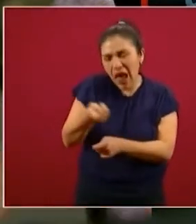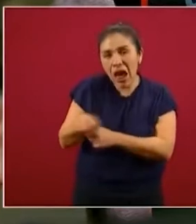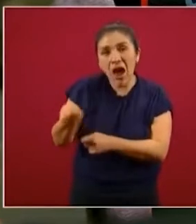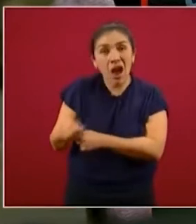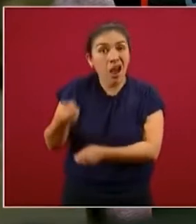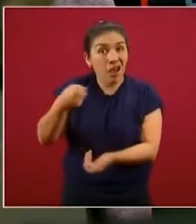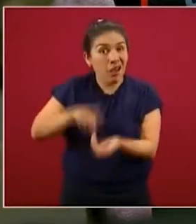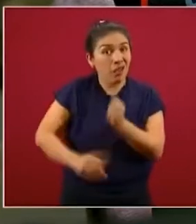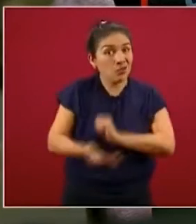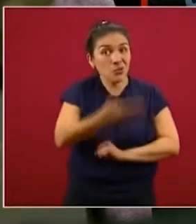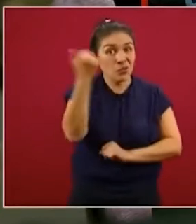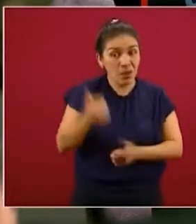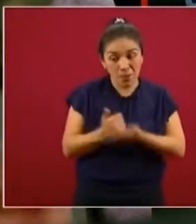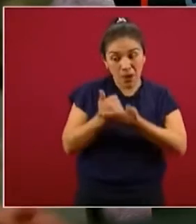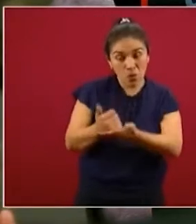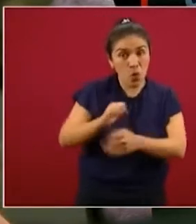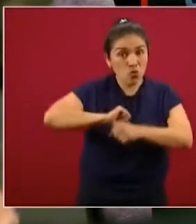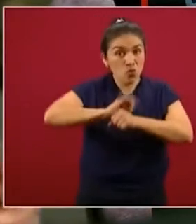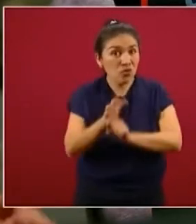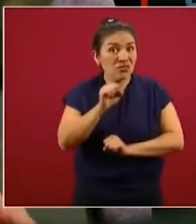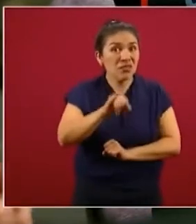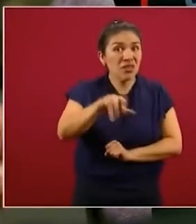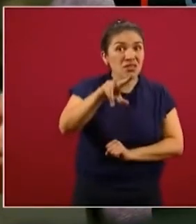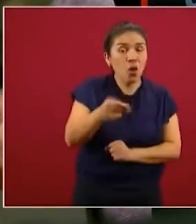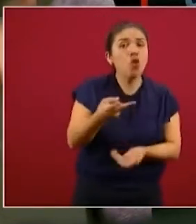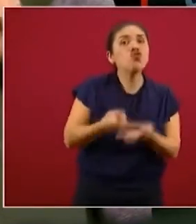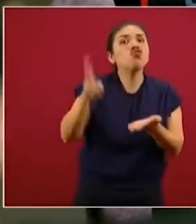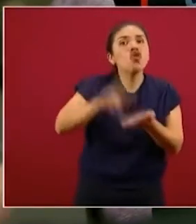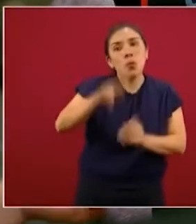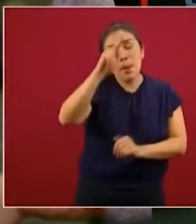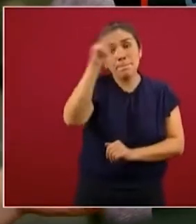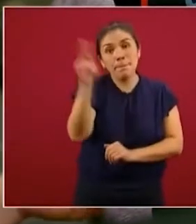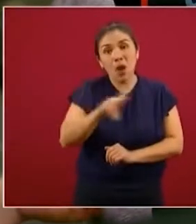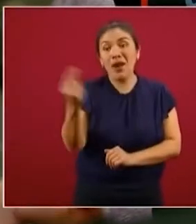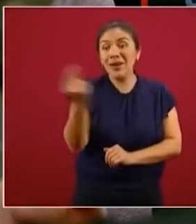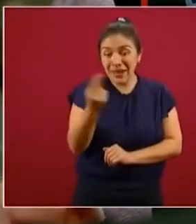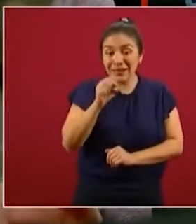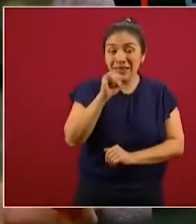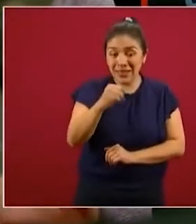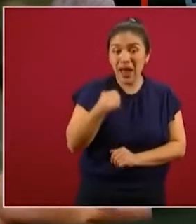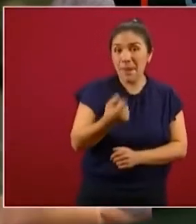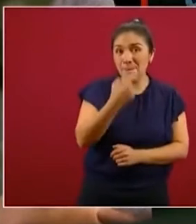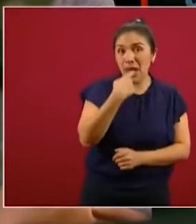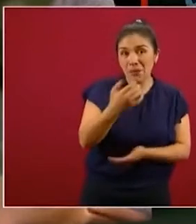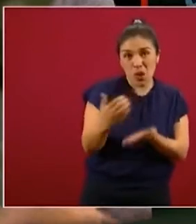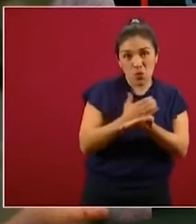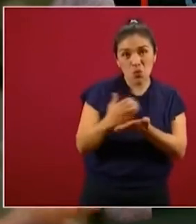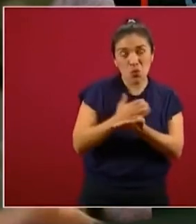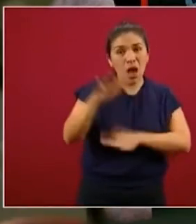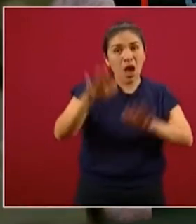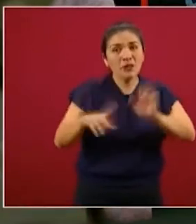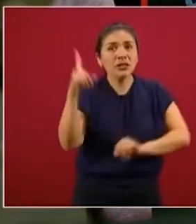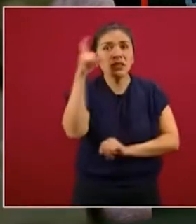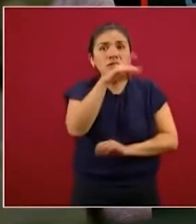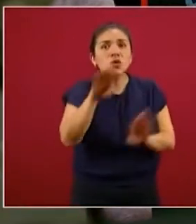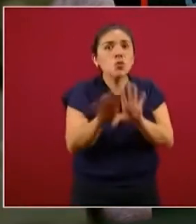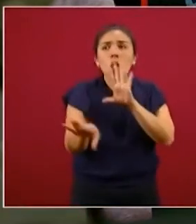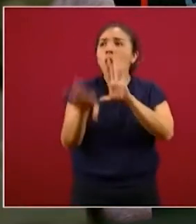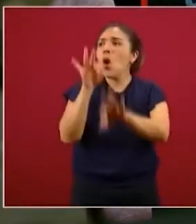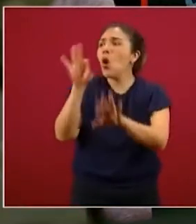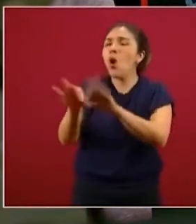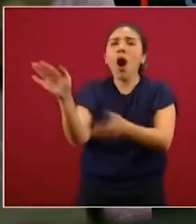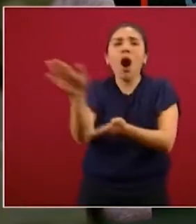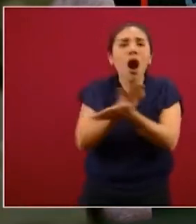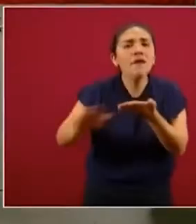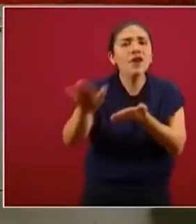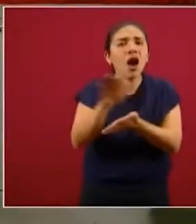si bien no ayudan al COVID, también contribuyen a que los que sí requieren de estos tratamientos hoy en día es difícil para ellos encontrarlos?